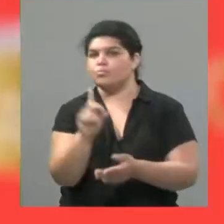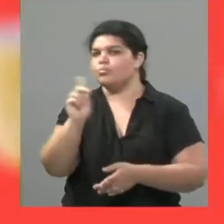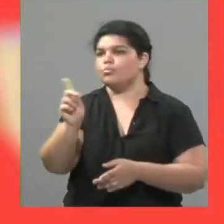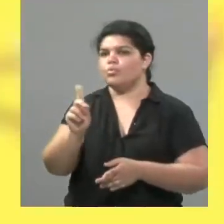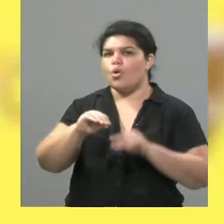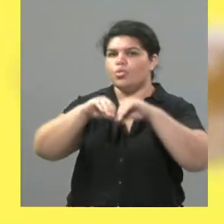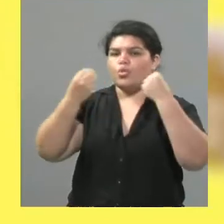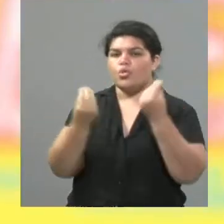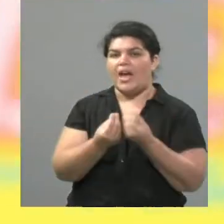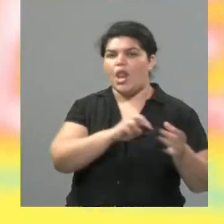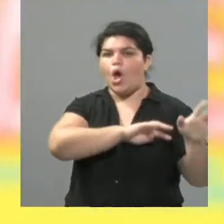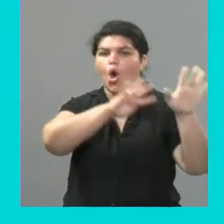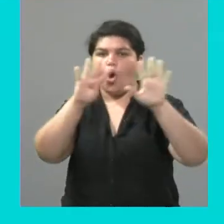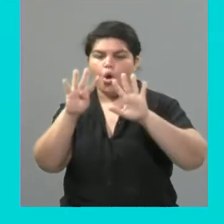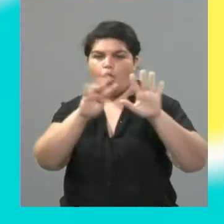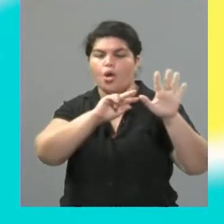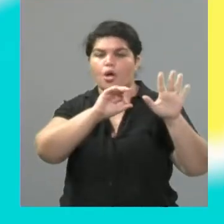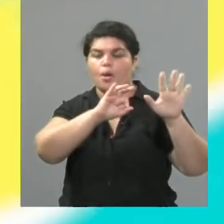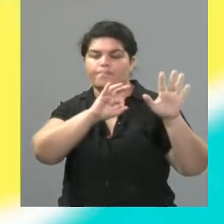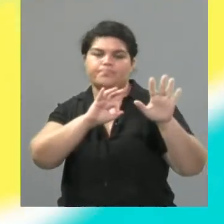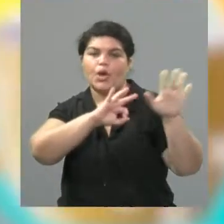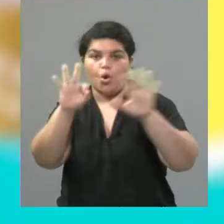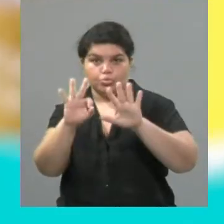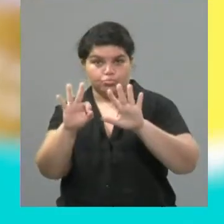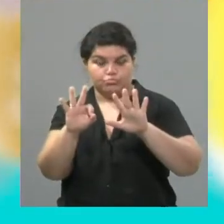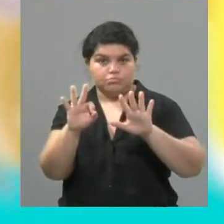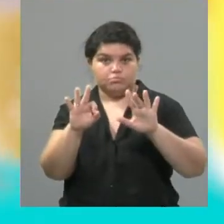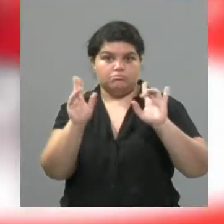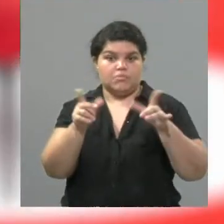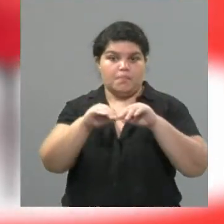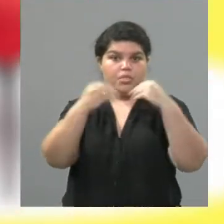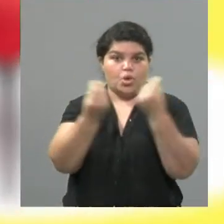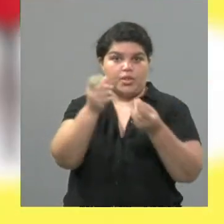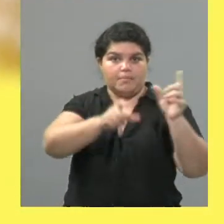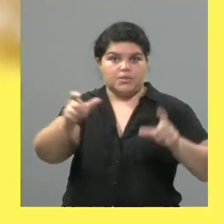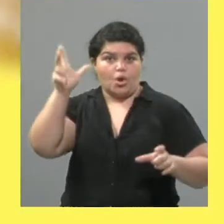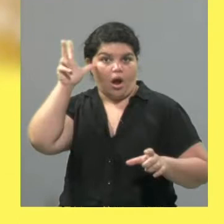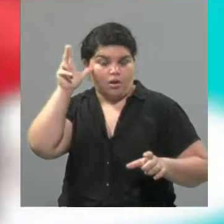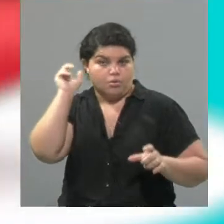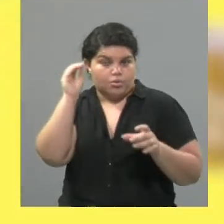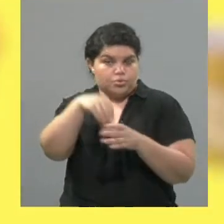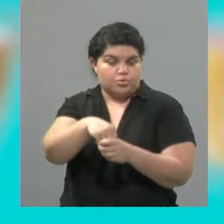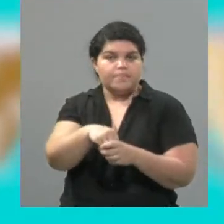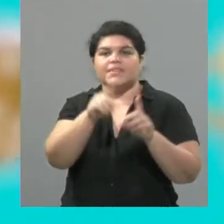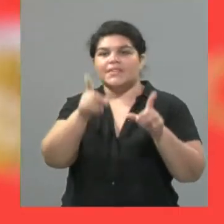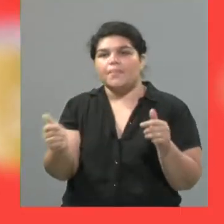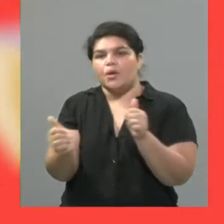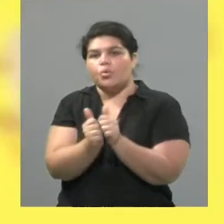En escena son ellas ocho. También nos acompaña Cristian Coria, en lo que es la parte de dramaturgia.